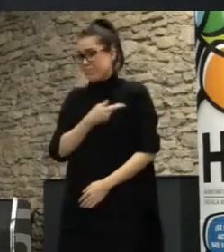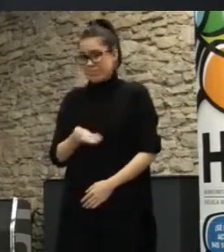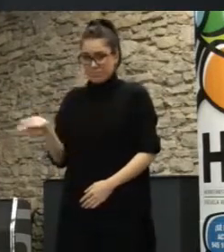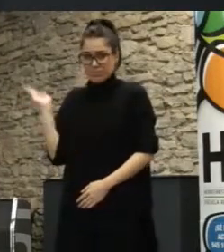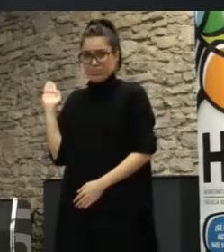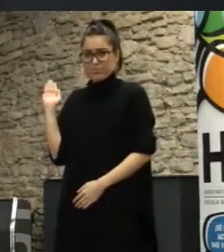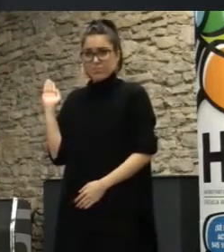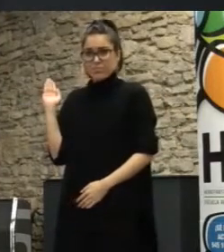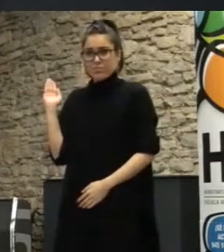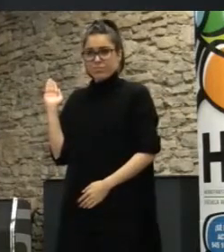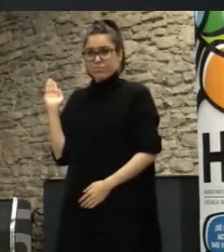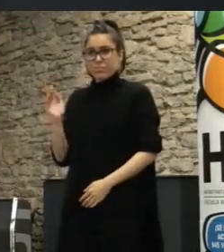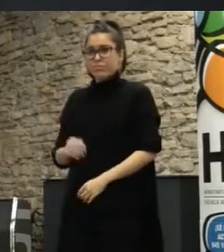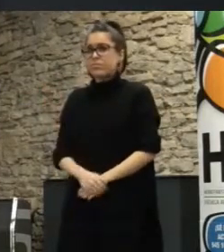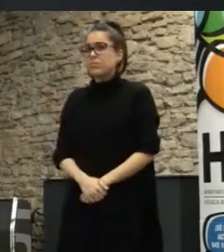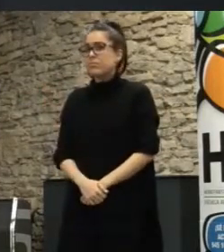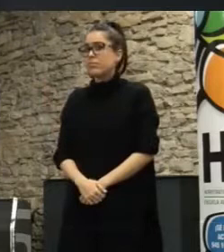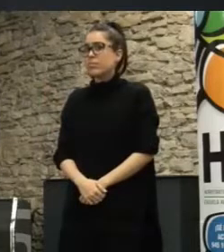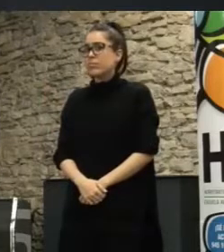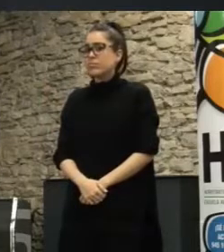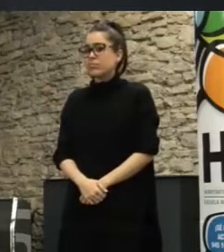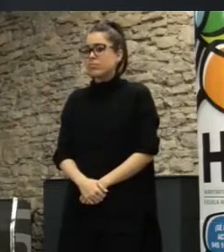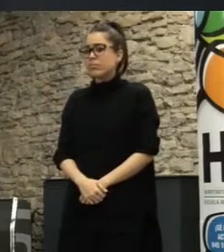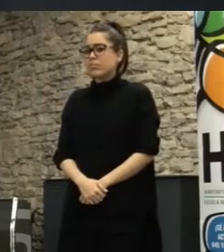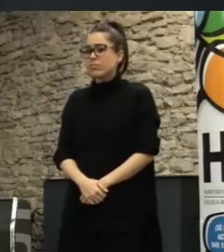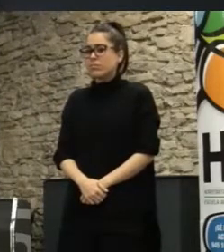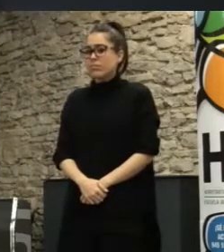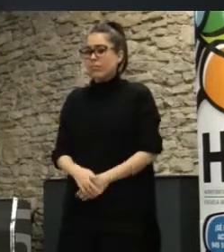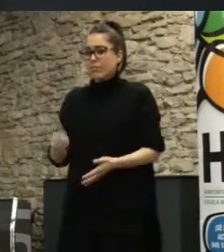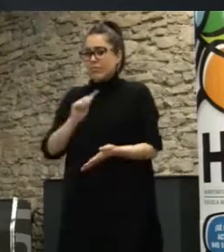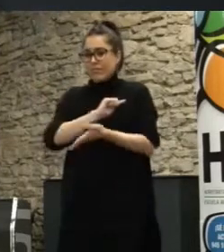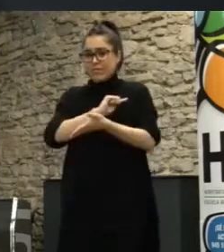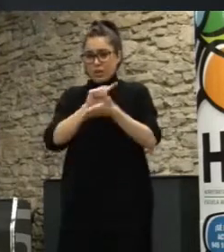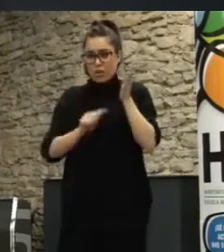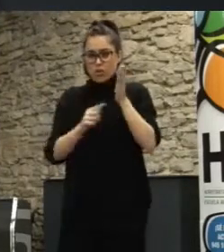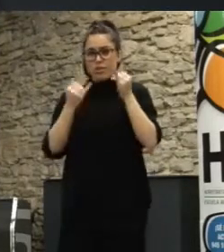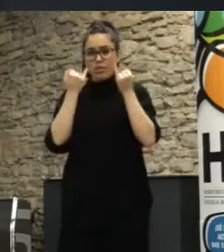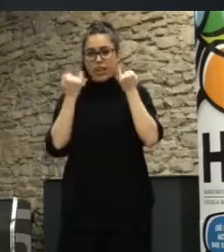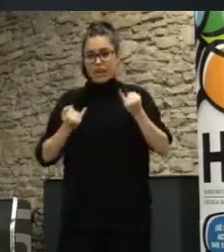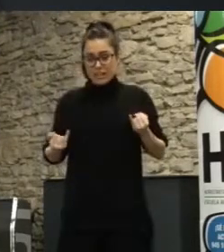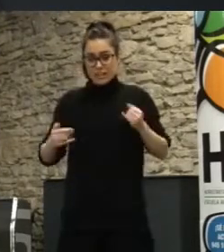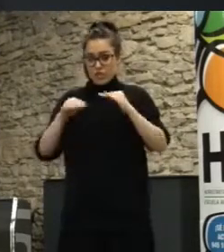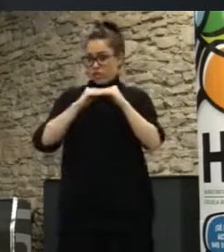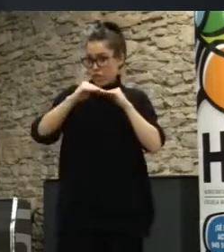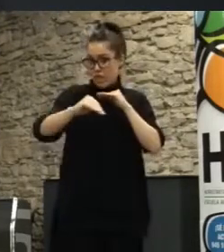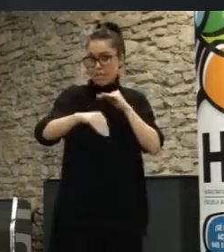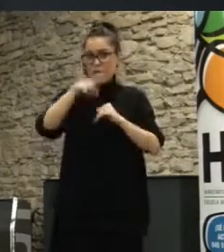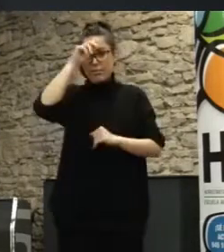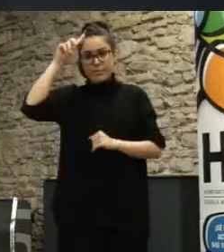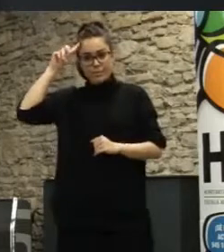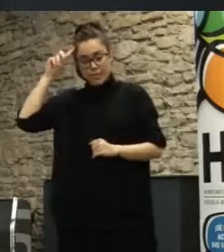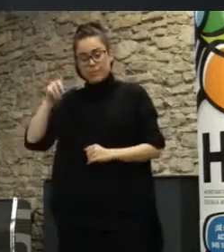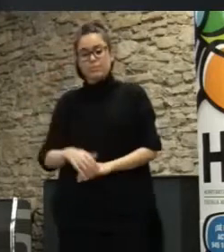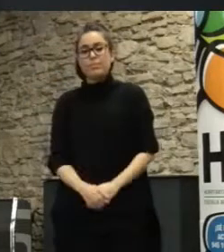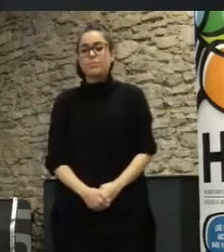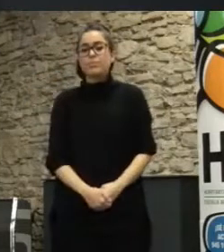contrato energético 100% sostenible del ayuntamiento de Madrid era una de